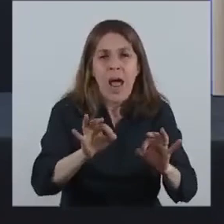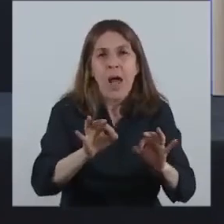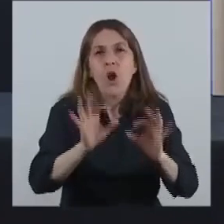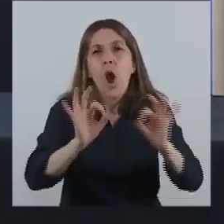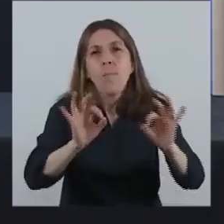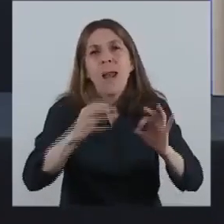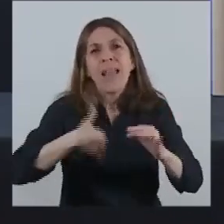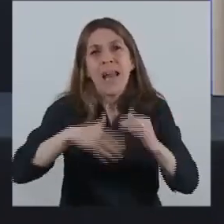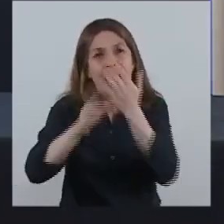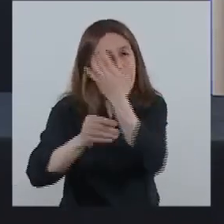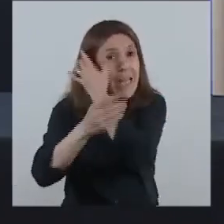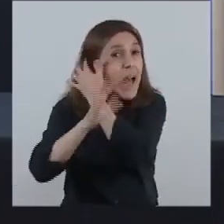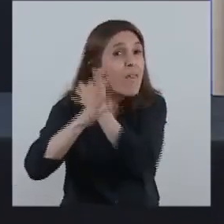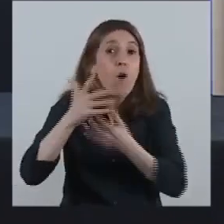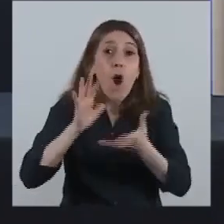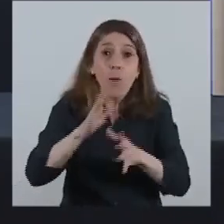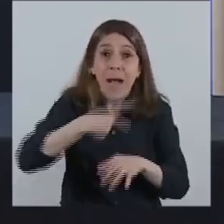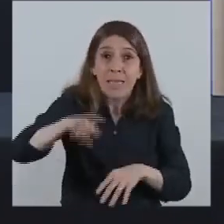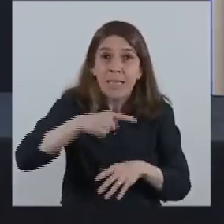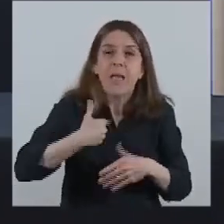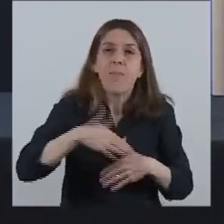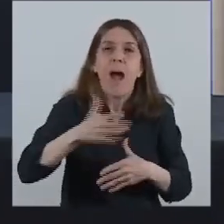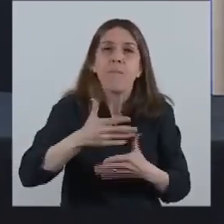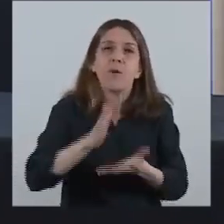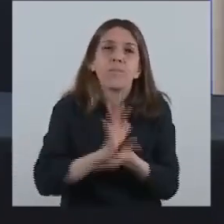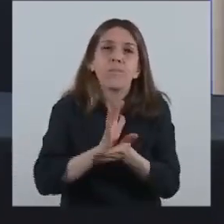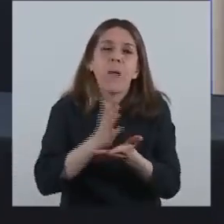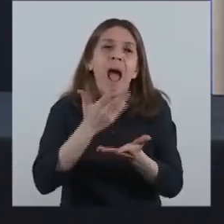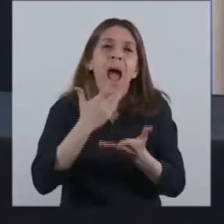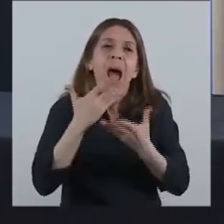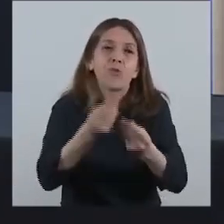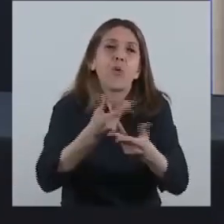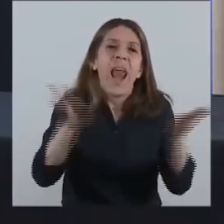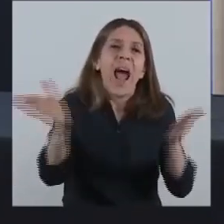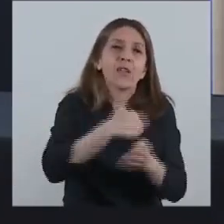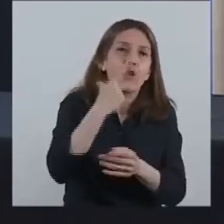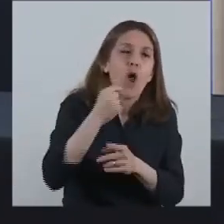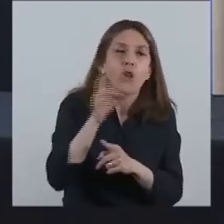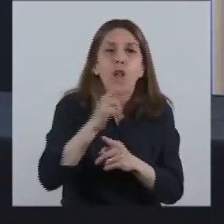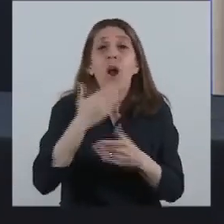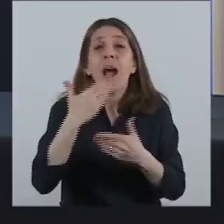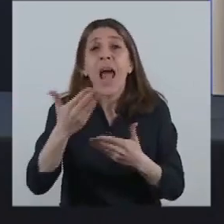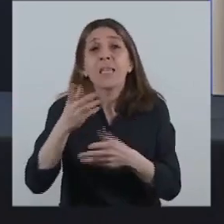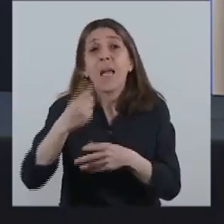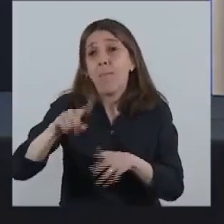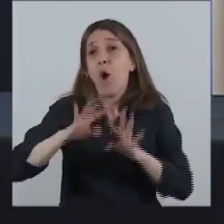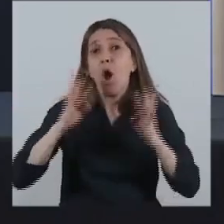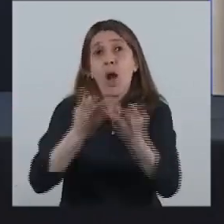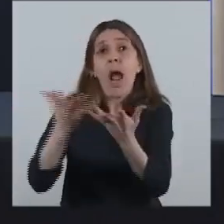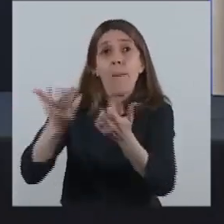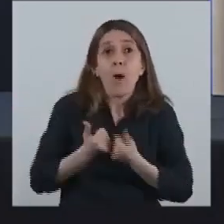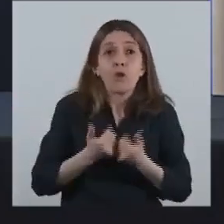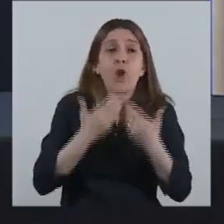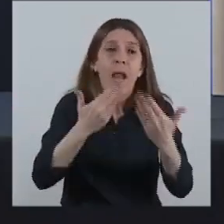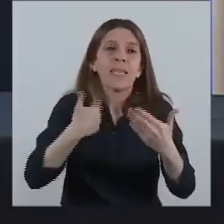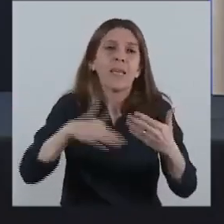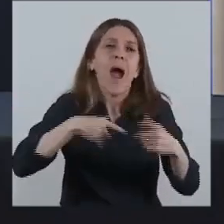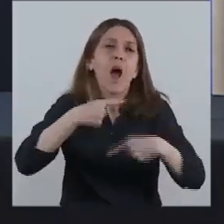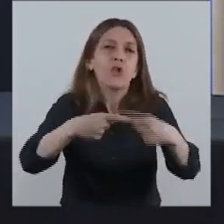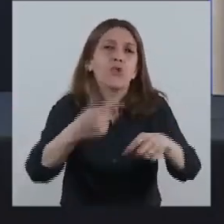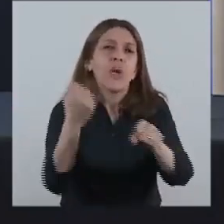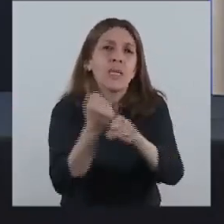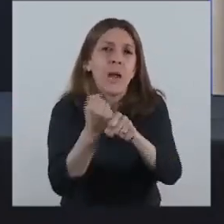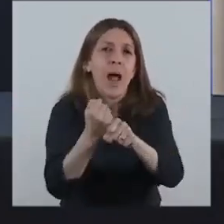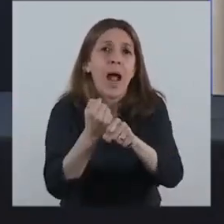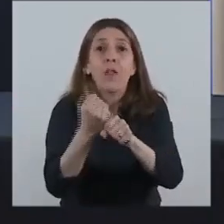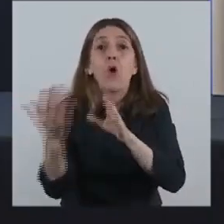que nos va a beneficiar a todas y a todos. Muchas gracias por el acompañamiento, muchas gracias por el apoyo y continuaremos trabajando con